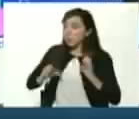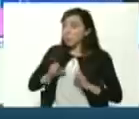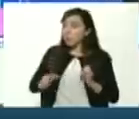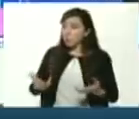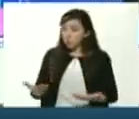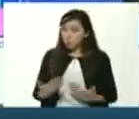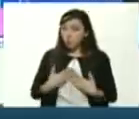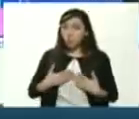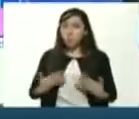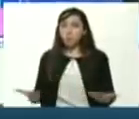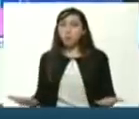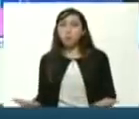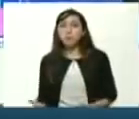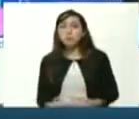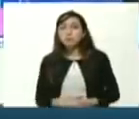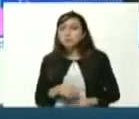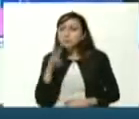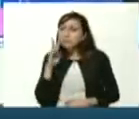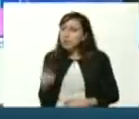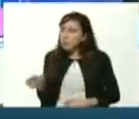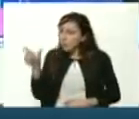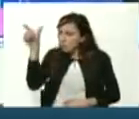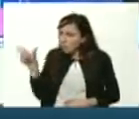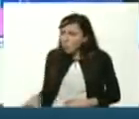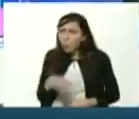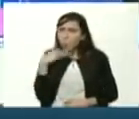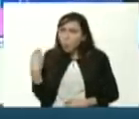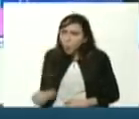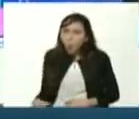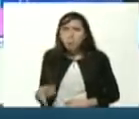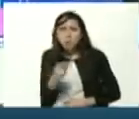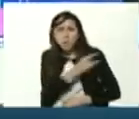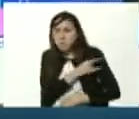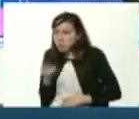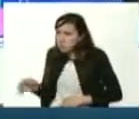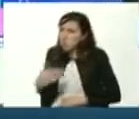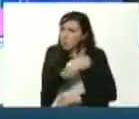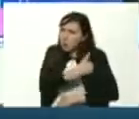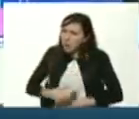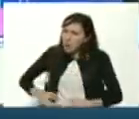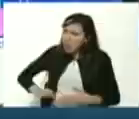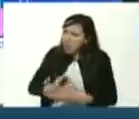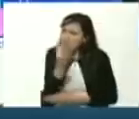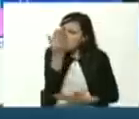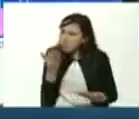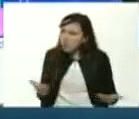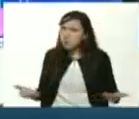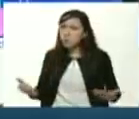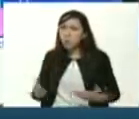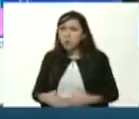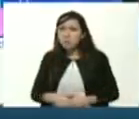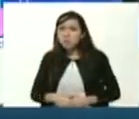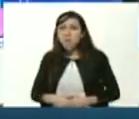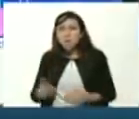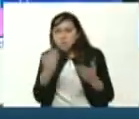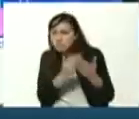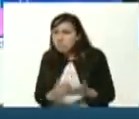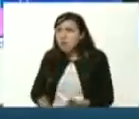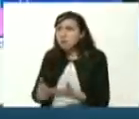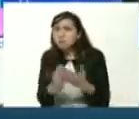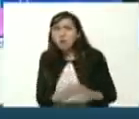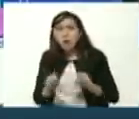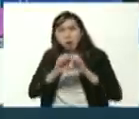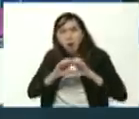ver como un joven universitario venezolano que es presidente de la federación de estudiantes de educación